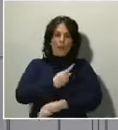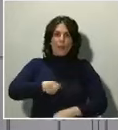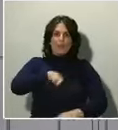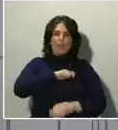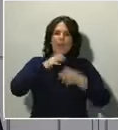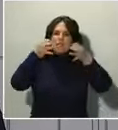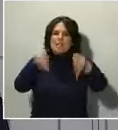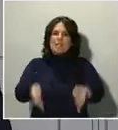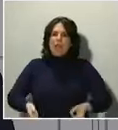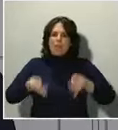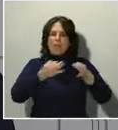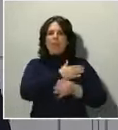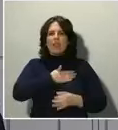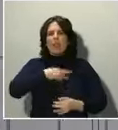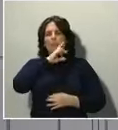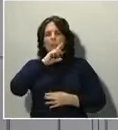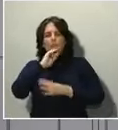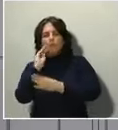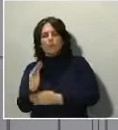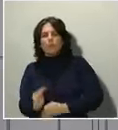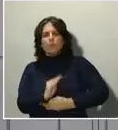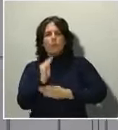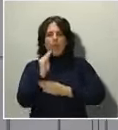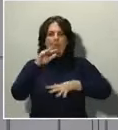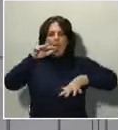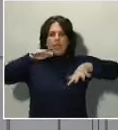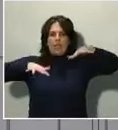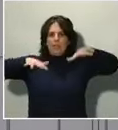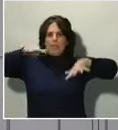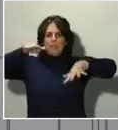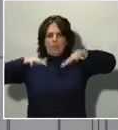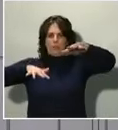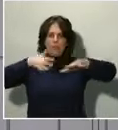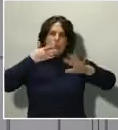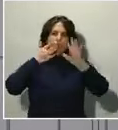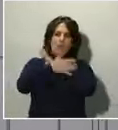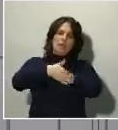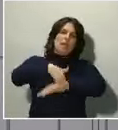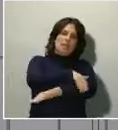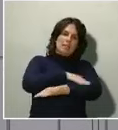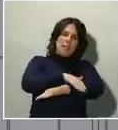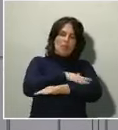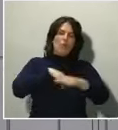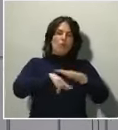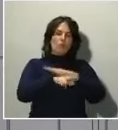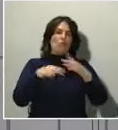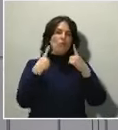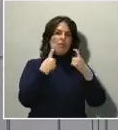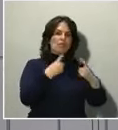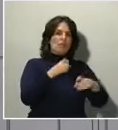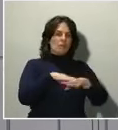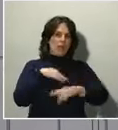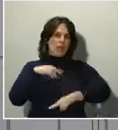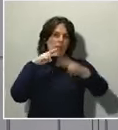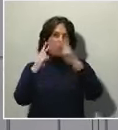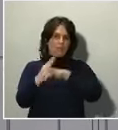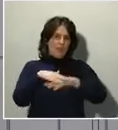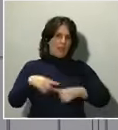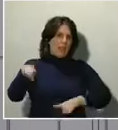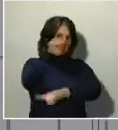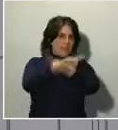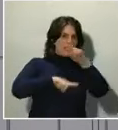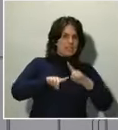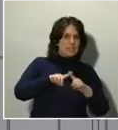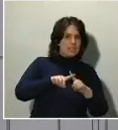difícil equilibrio entre dotar al Estado de los recursos necesarios para afrontar esta crisis y también defender